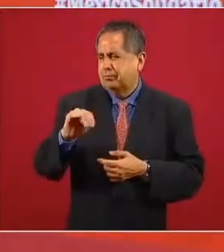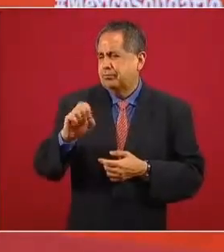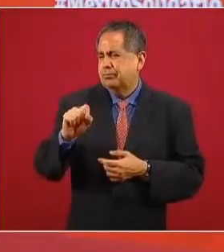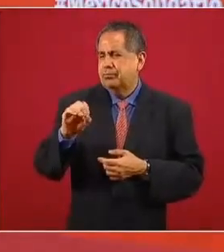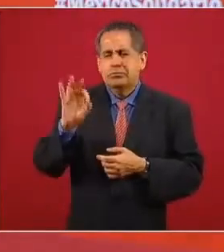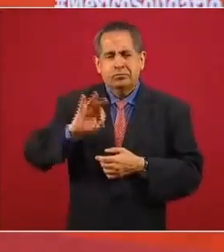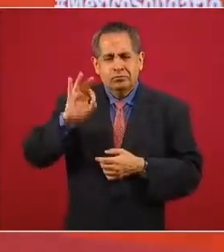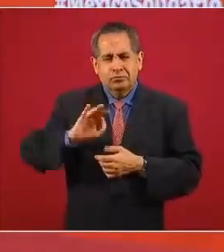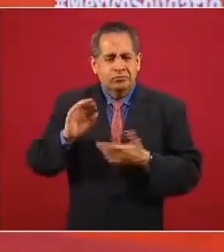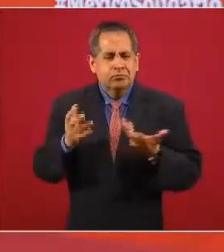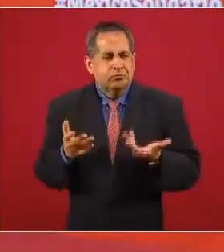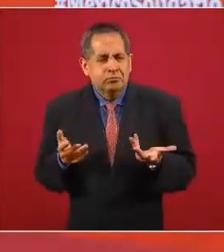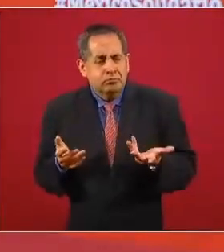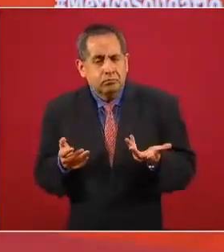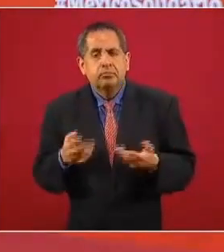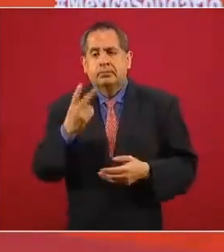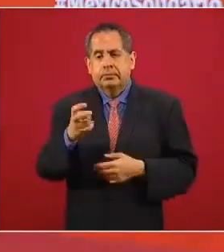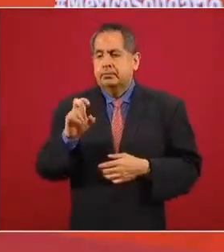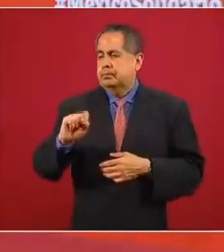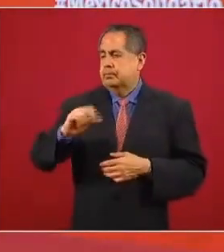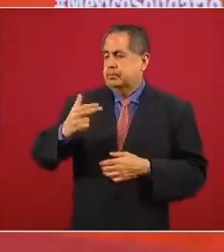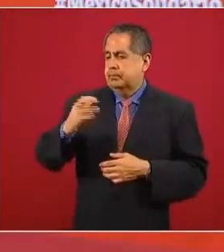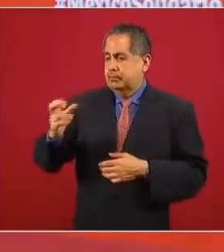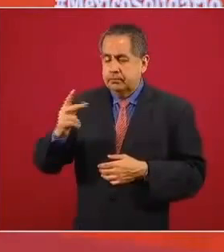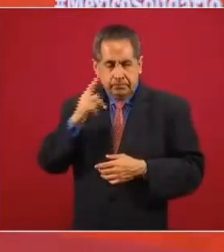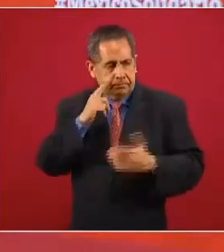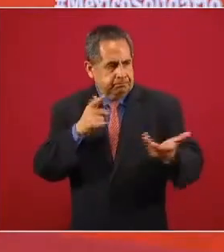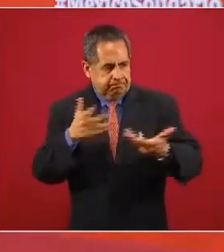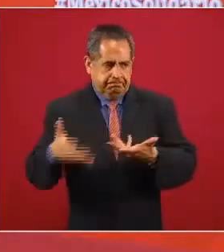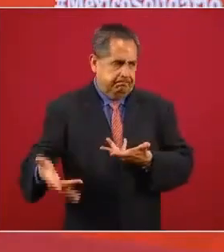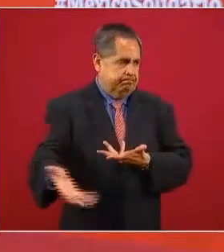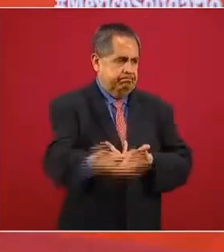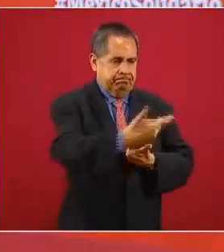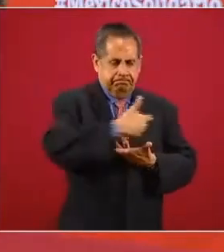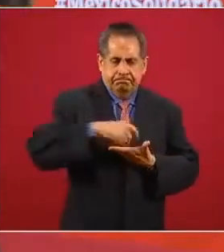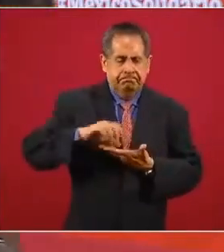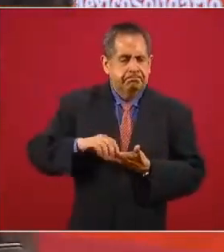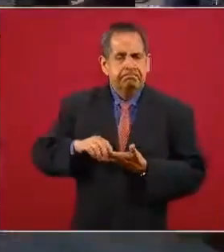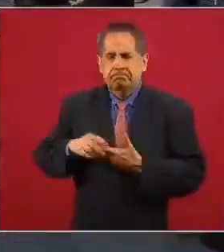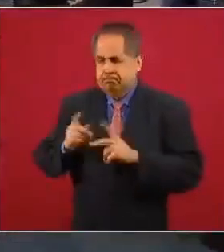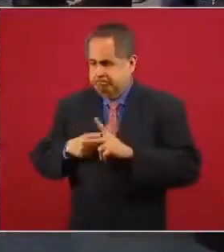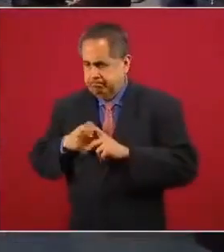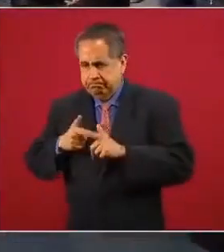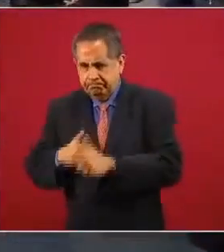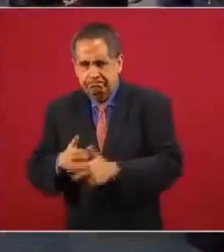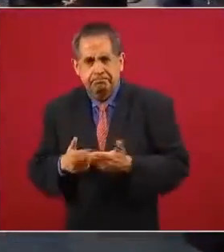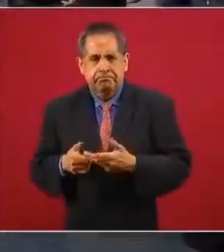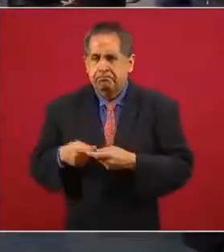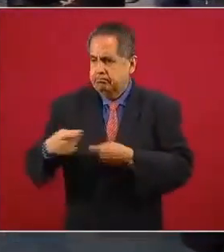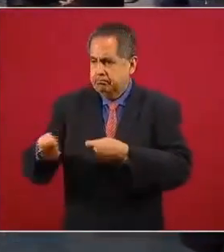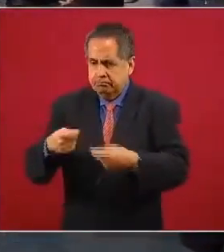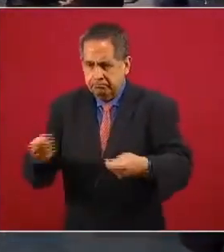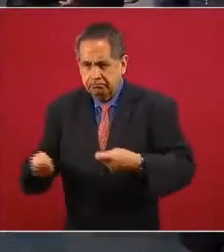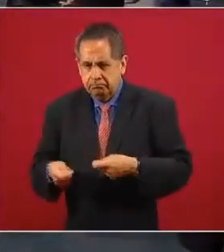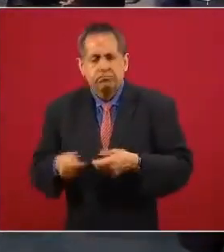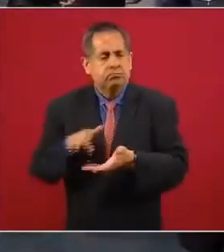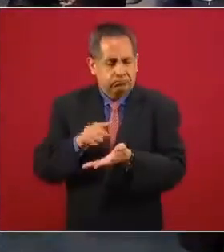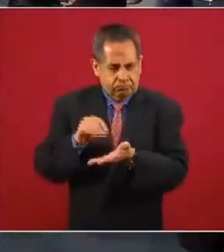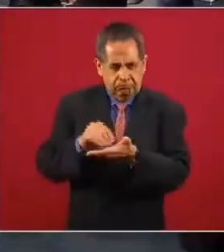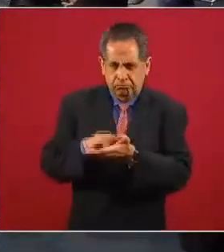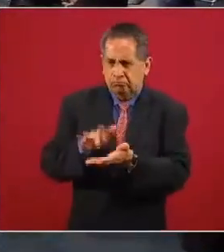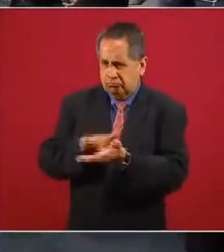Hacienda recogiera esos fondos. No se van a quedar, no se van a quedar sin apoyo